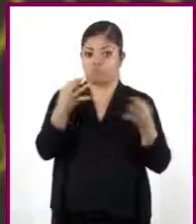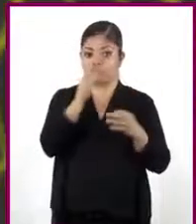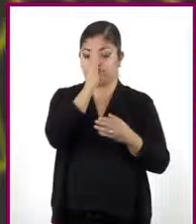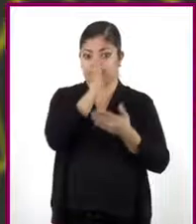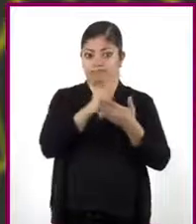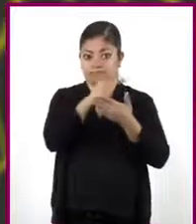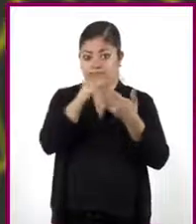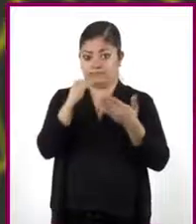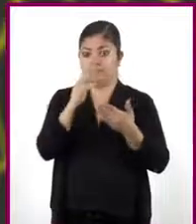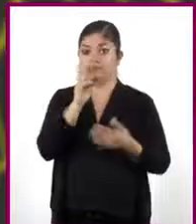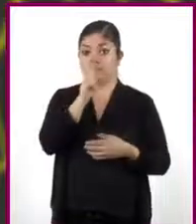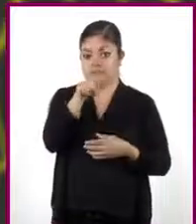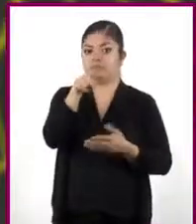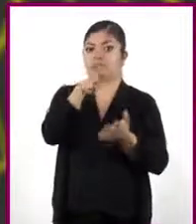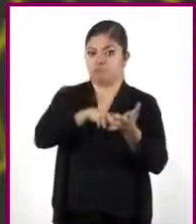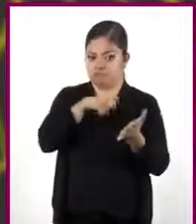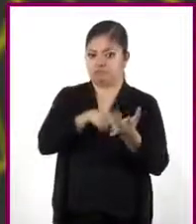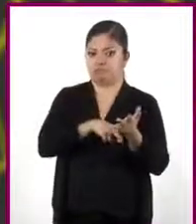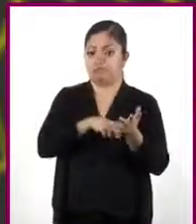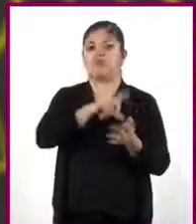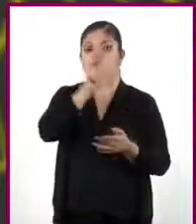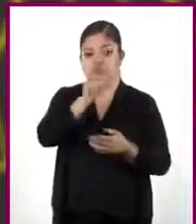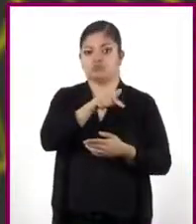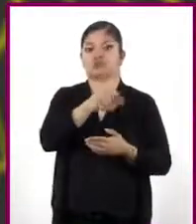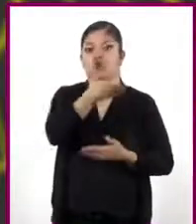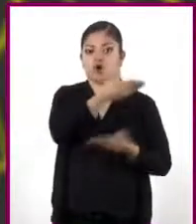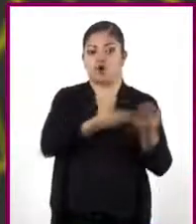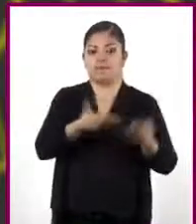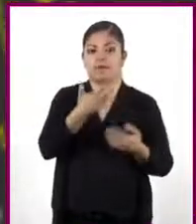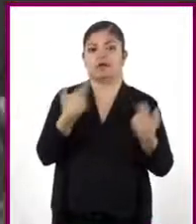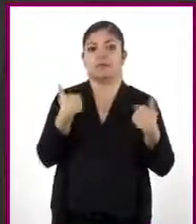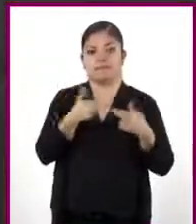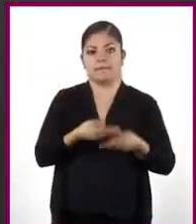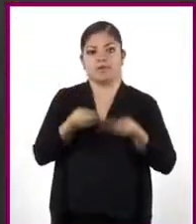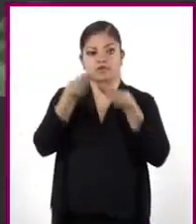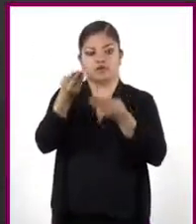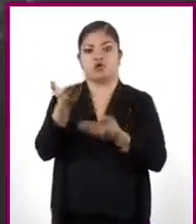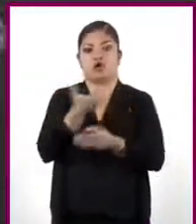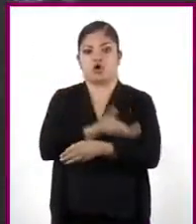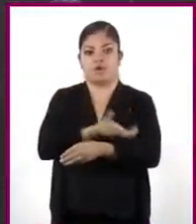Resuelvan el ejercicio y compártanlo con su profesor y sus compañeros.